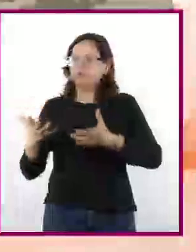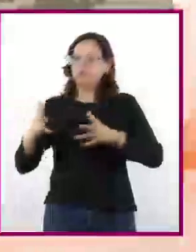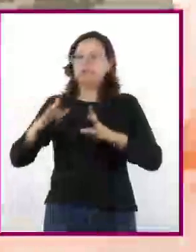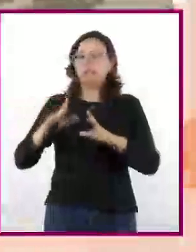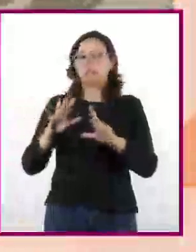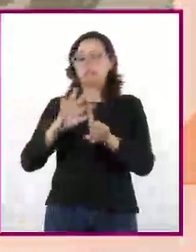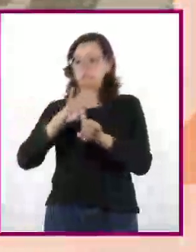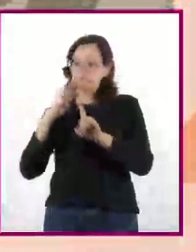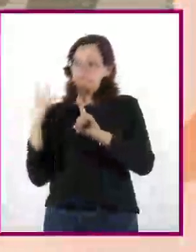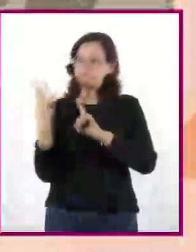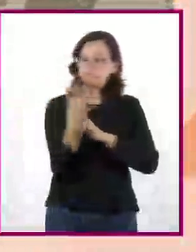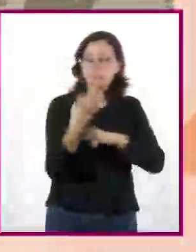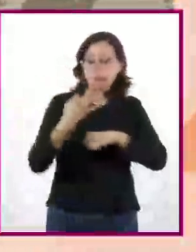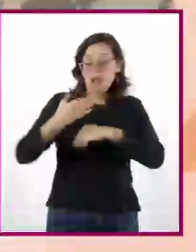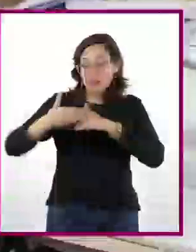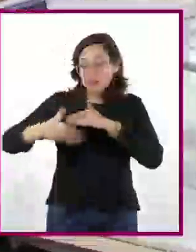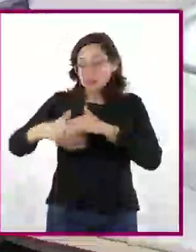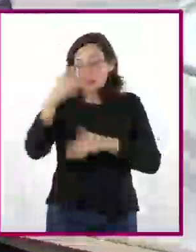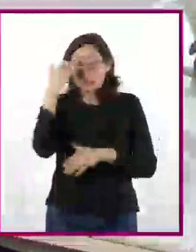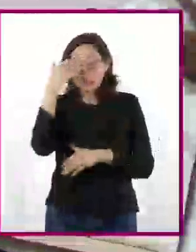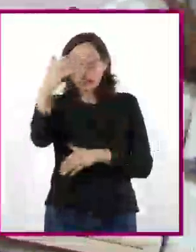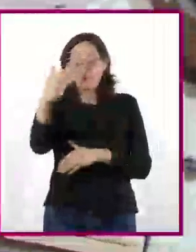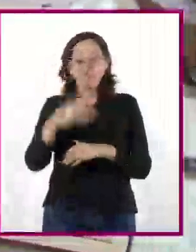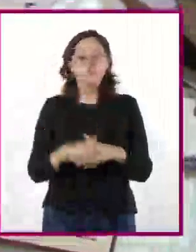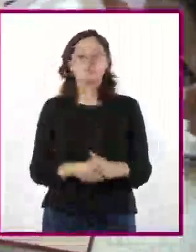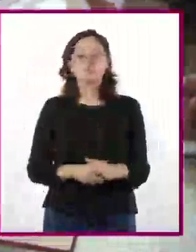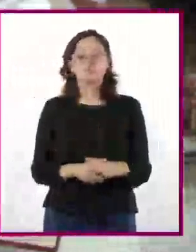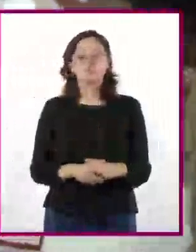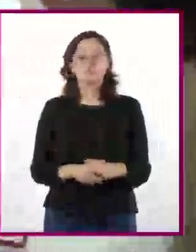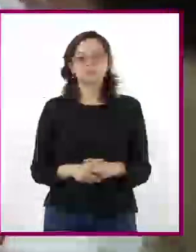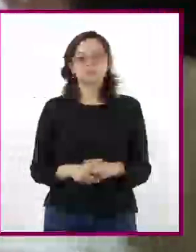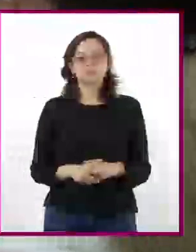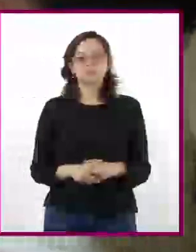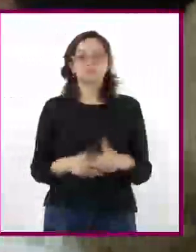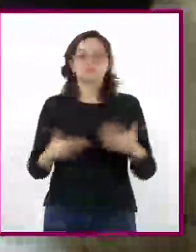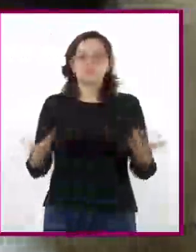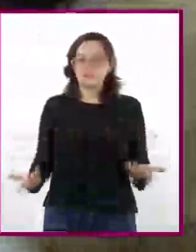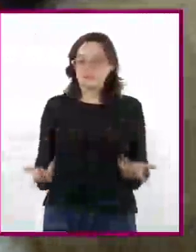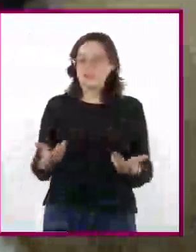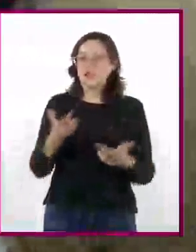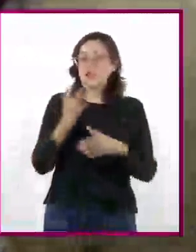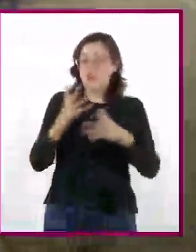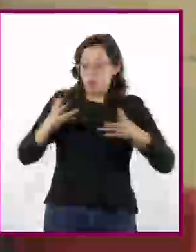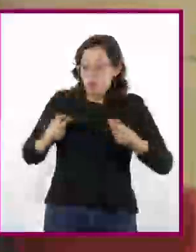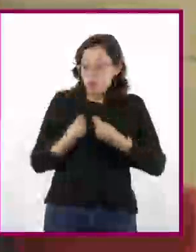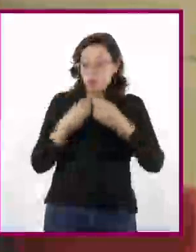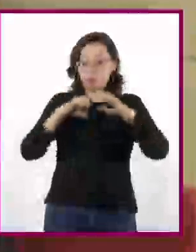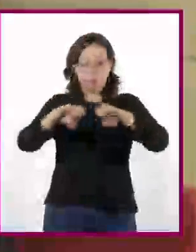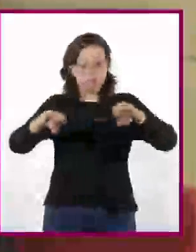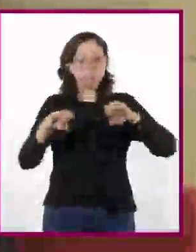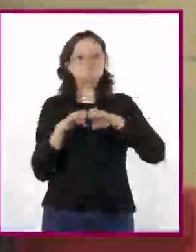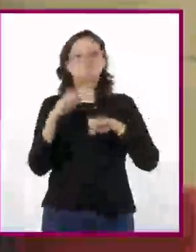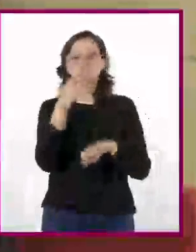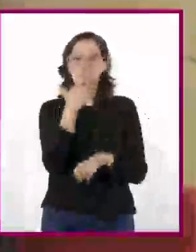visión espacial y temporal. Es mejor si los estudios de caso se hacen en equipo y con la orientación de un